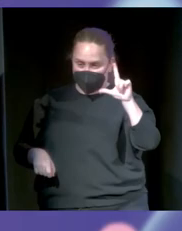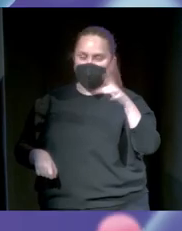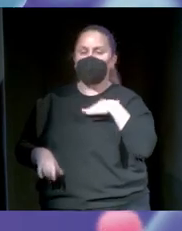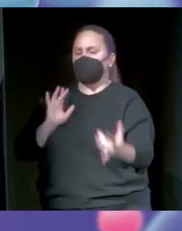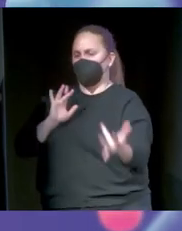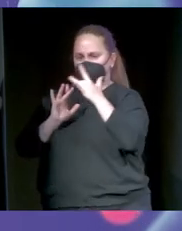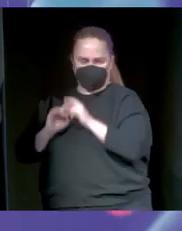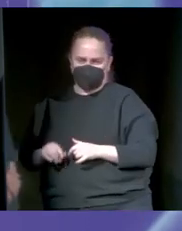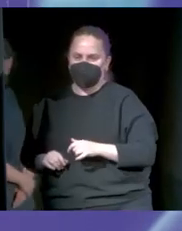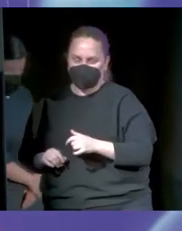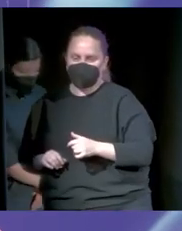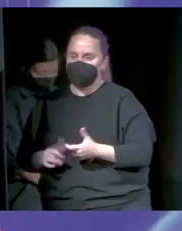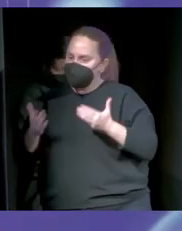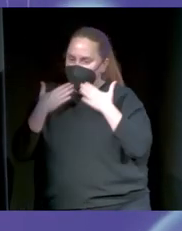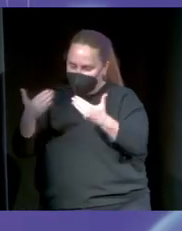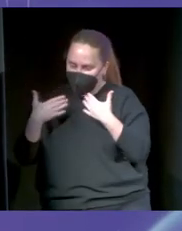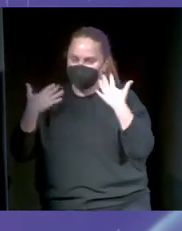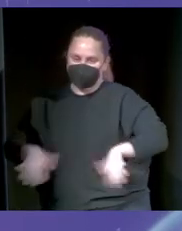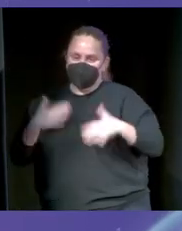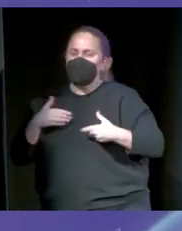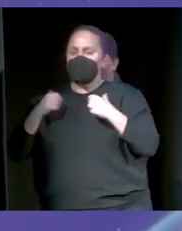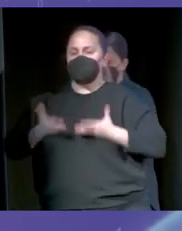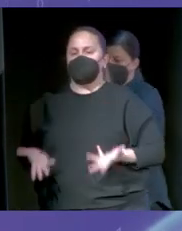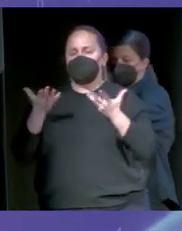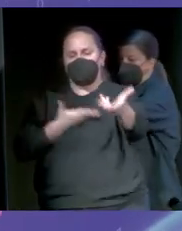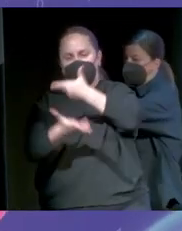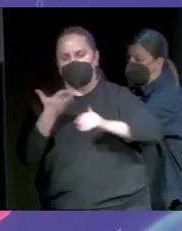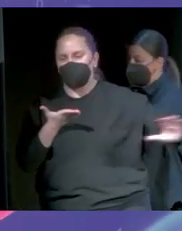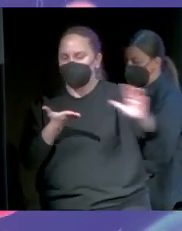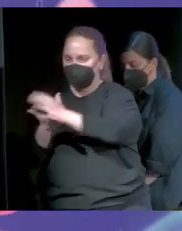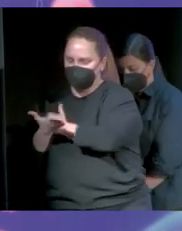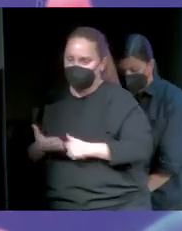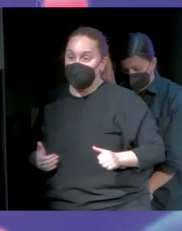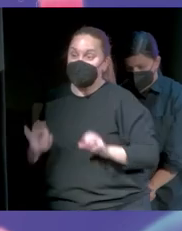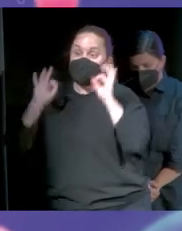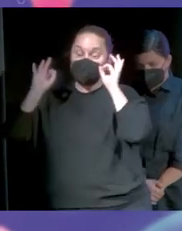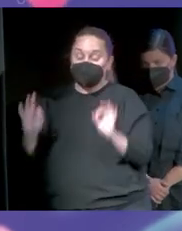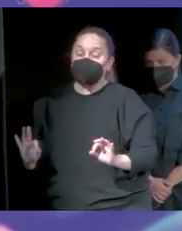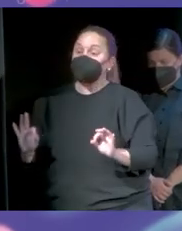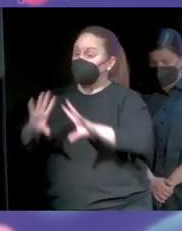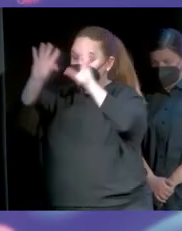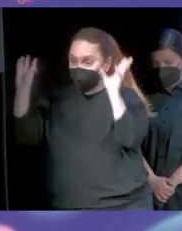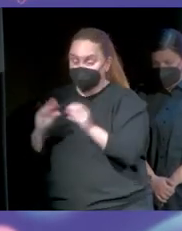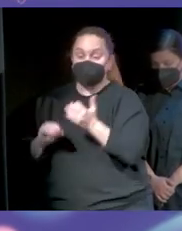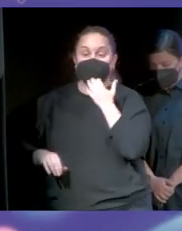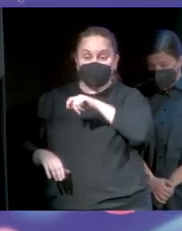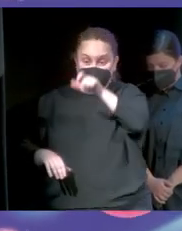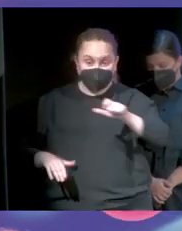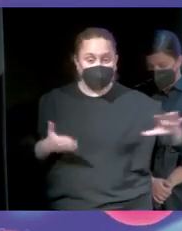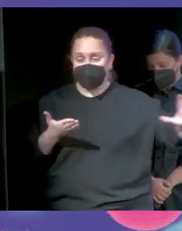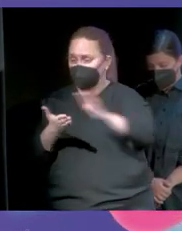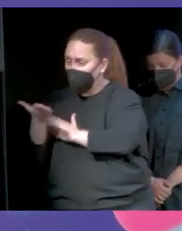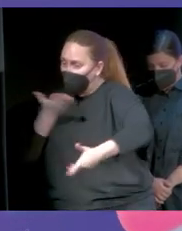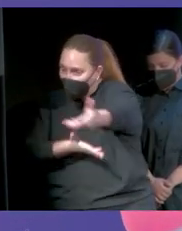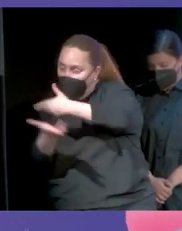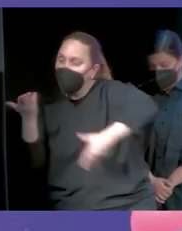contactar conmigo y os lo agradeceremos. Estamos dispuestos a colaborar con todos. El hecho es que si todos ponemos de nuestra parte,